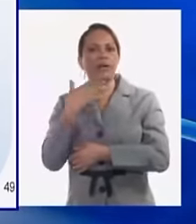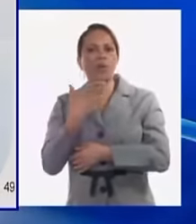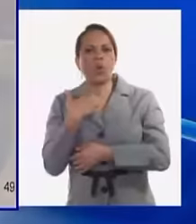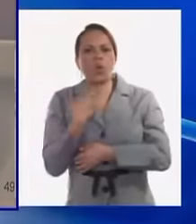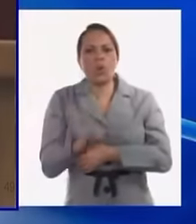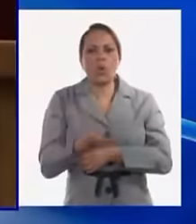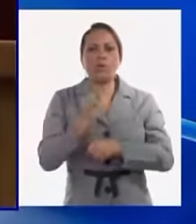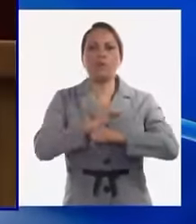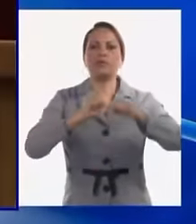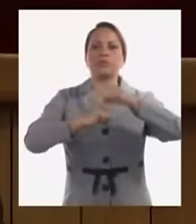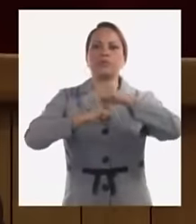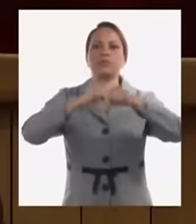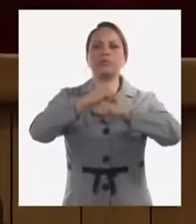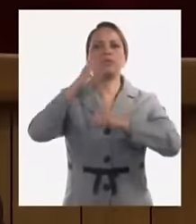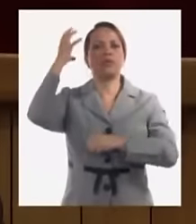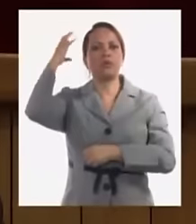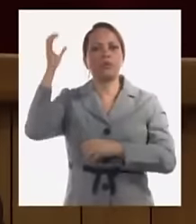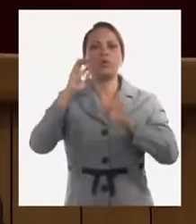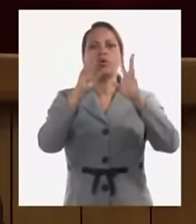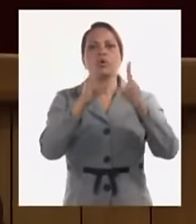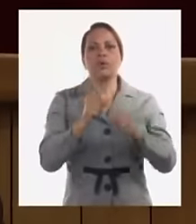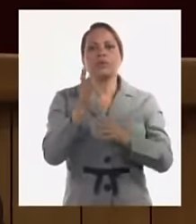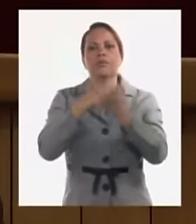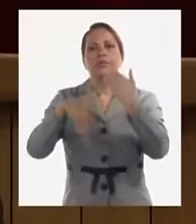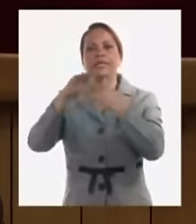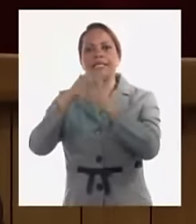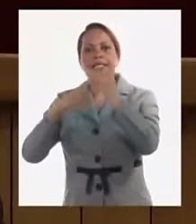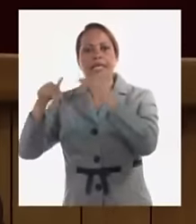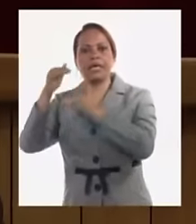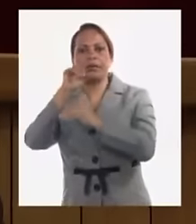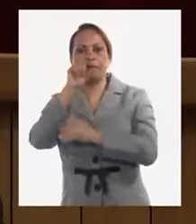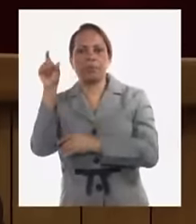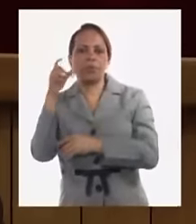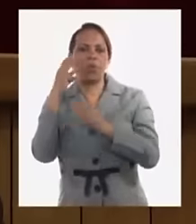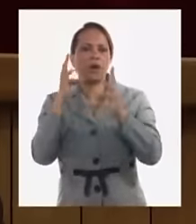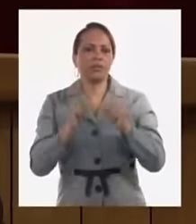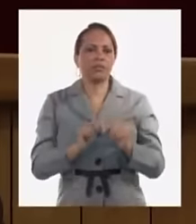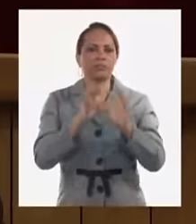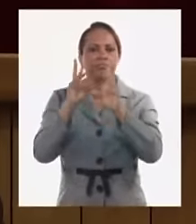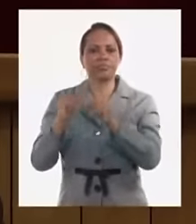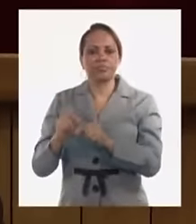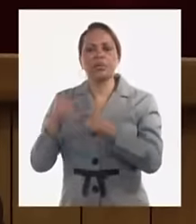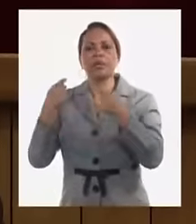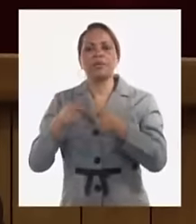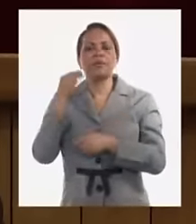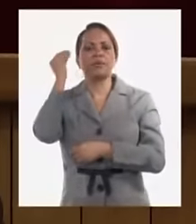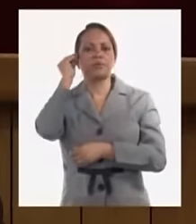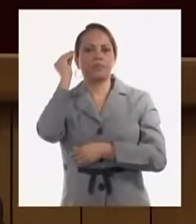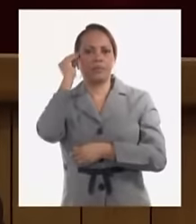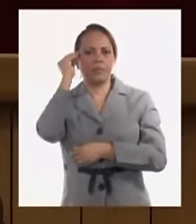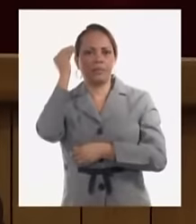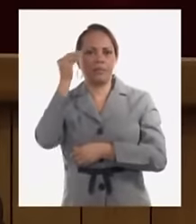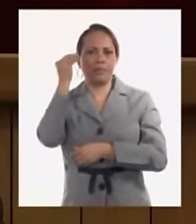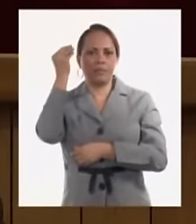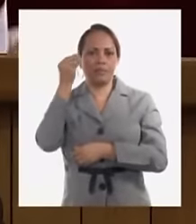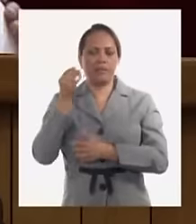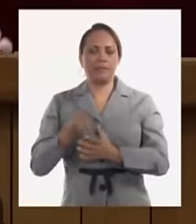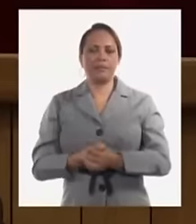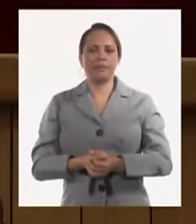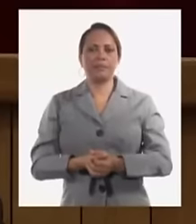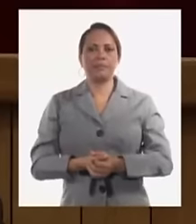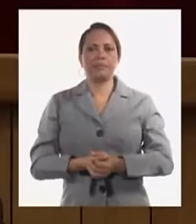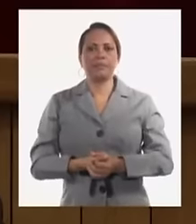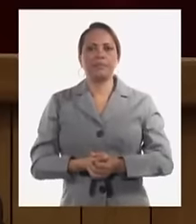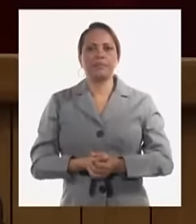estructura del gobierno de este país cuántos ministerios debe haber es decir que es algo en lo que trabajaremos en el 2024 y los sistemas